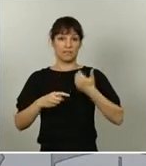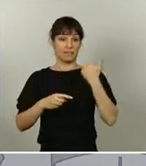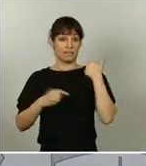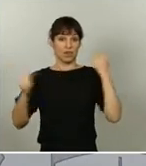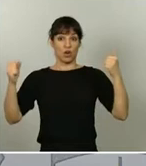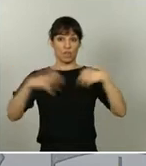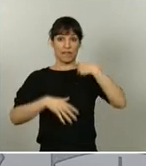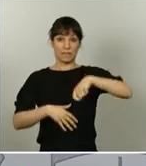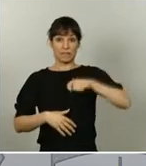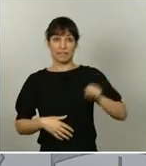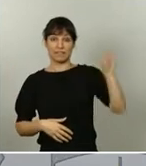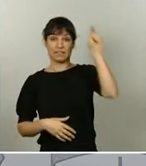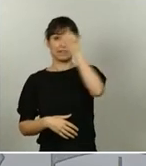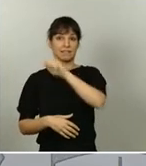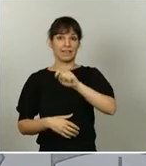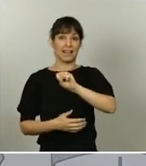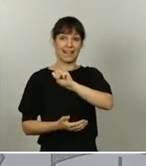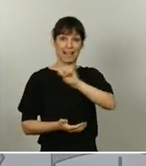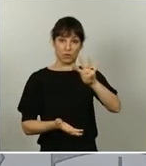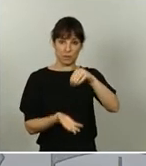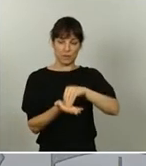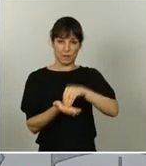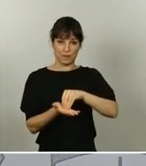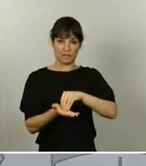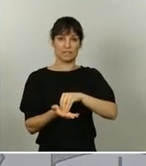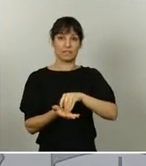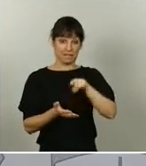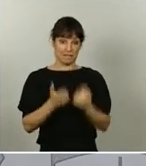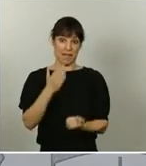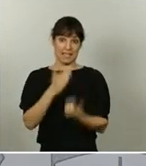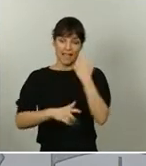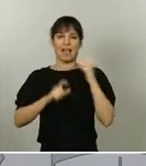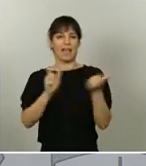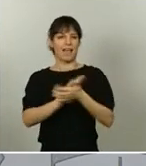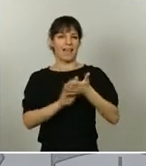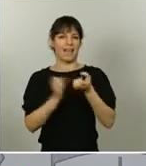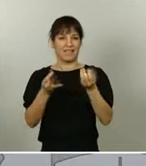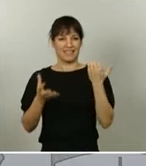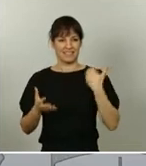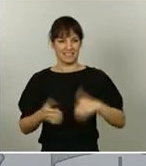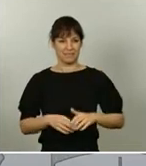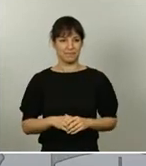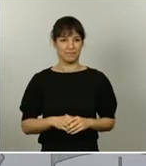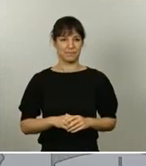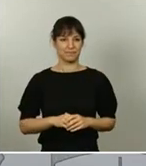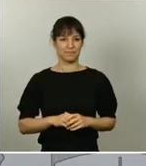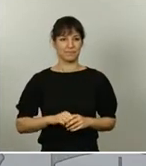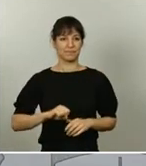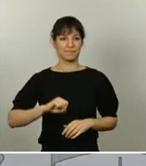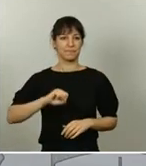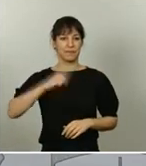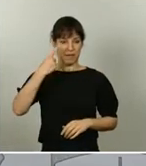autonómicos que hemos mantenido a lo largo de esta mañana. En primer lugar, la educación y la vuelta a las aulas en el mes de septiembre.